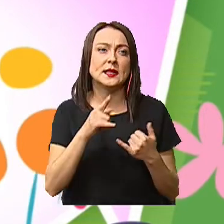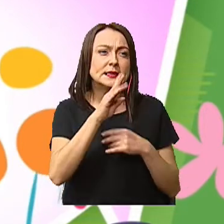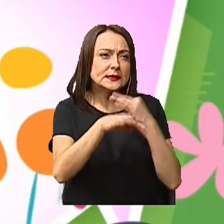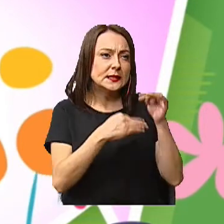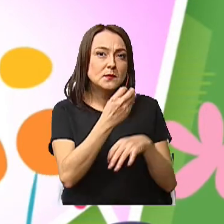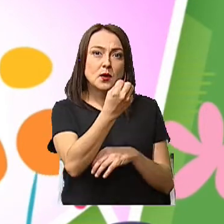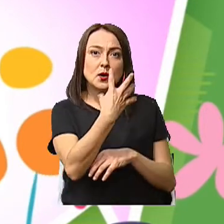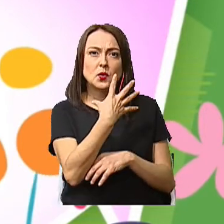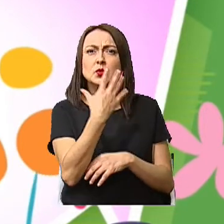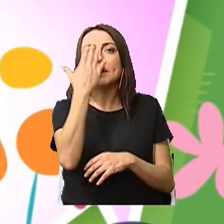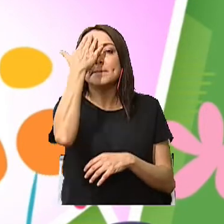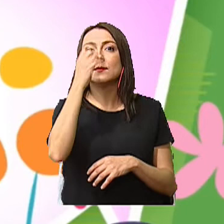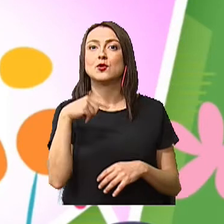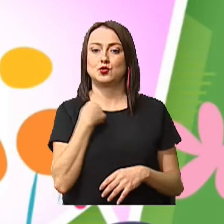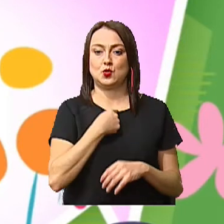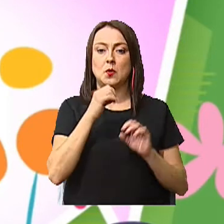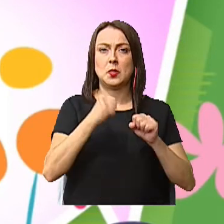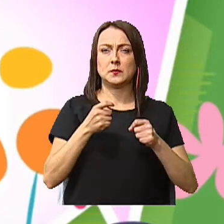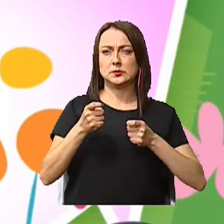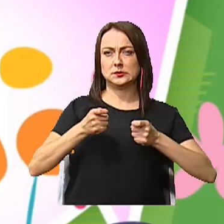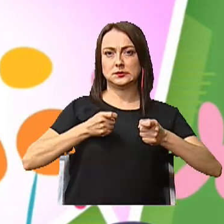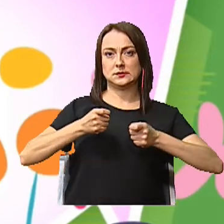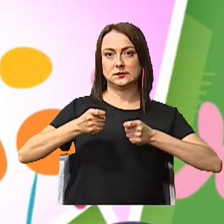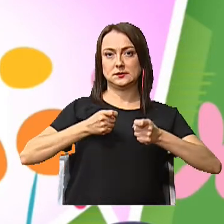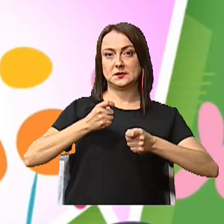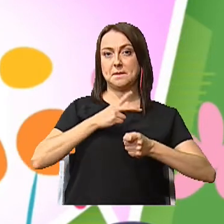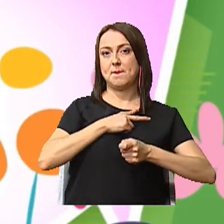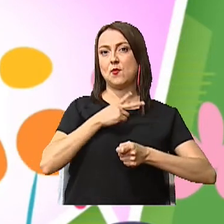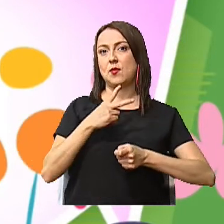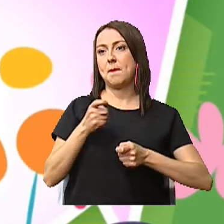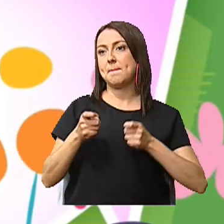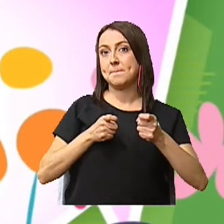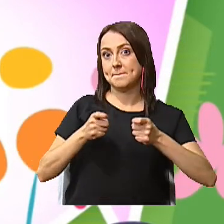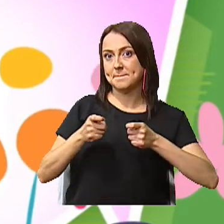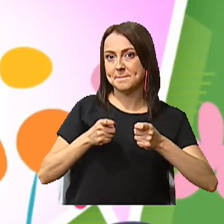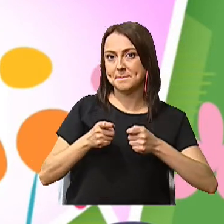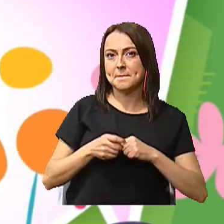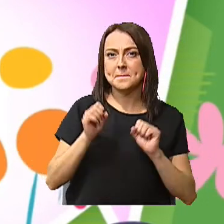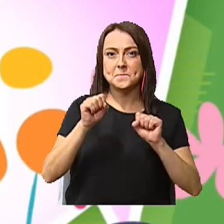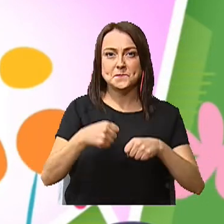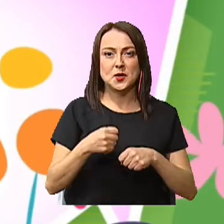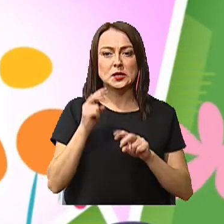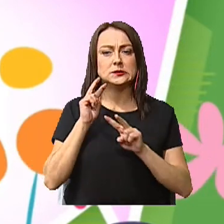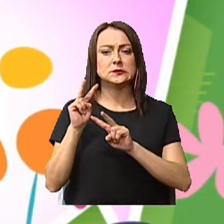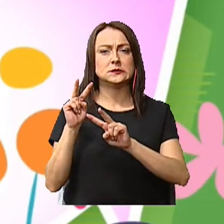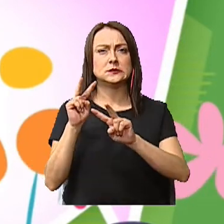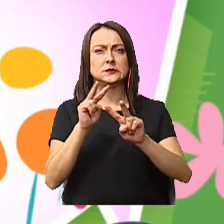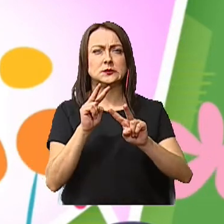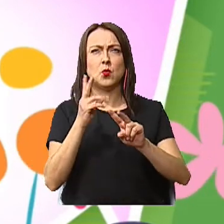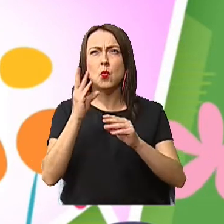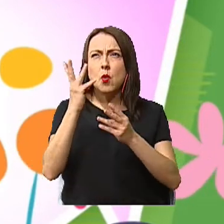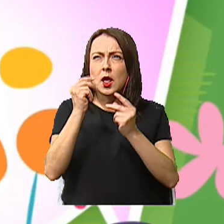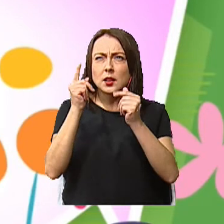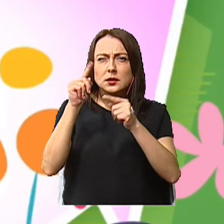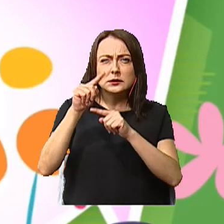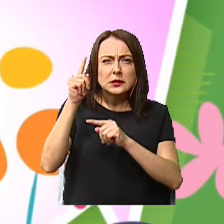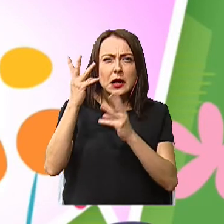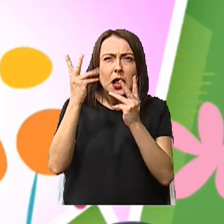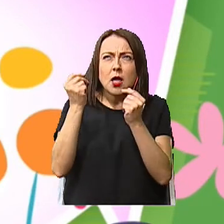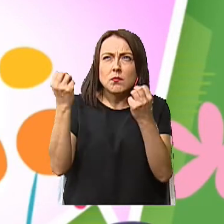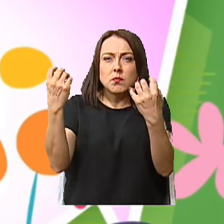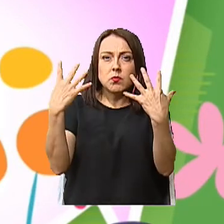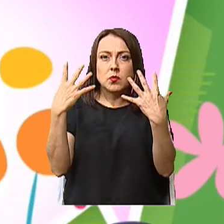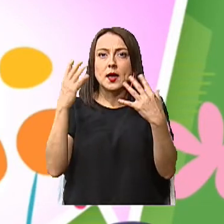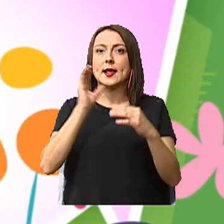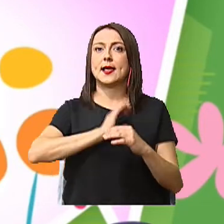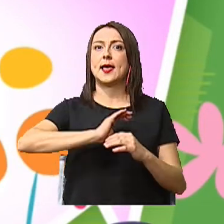radica en que podemos controlarla a voluntad Podemos monitorear la intensidad, la cantidad y la